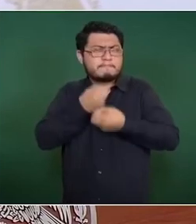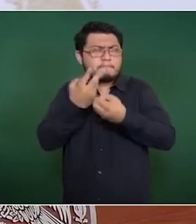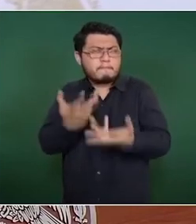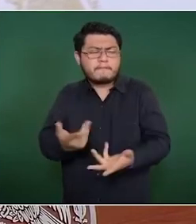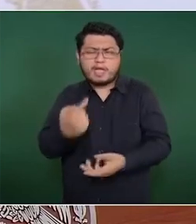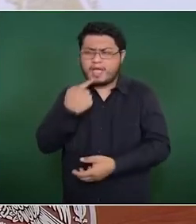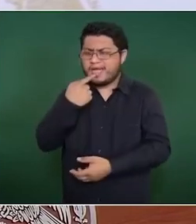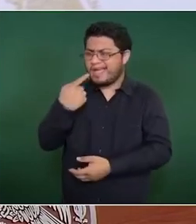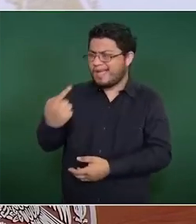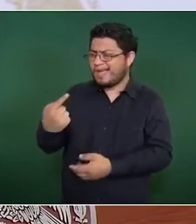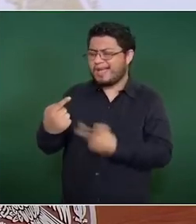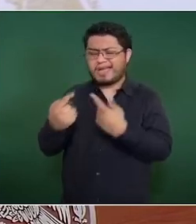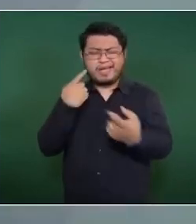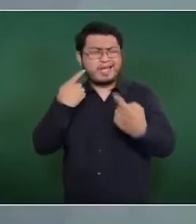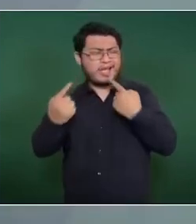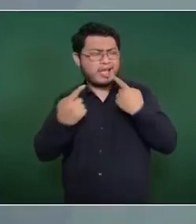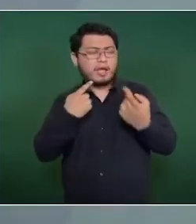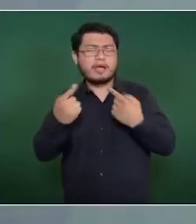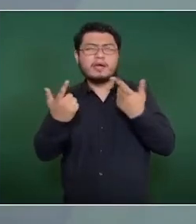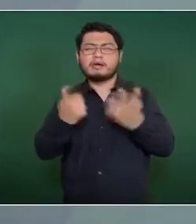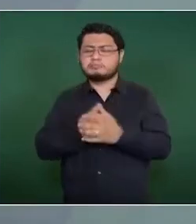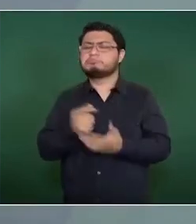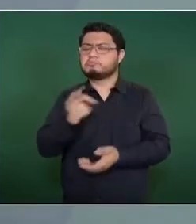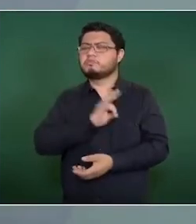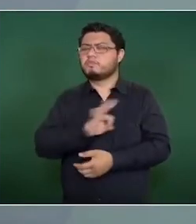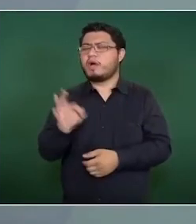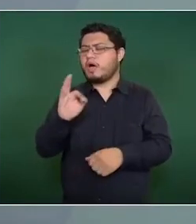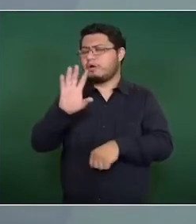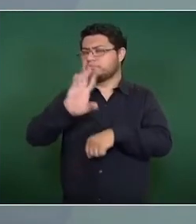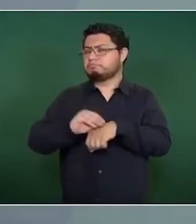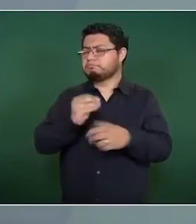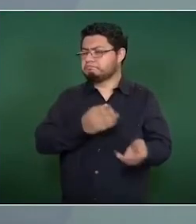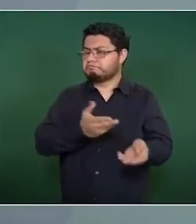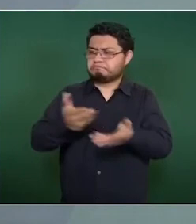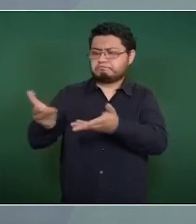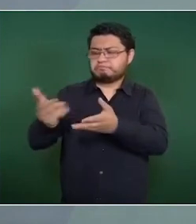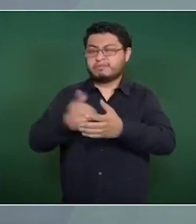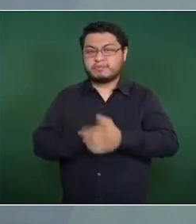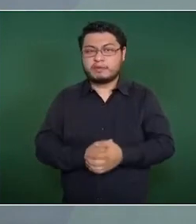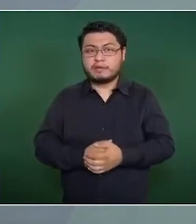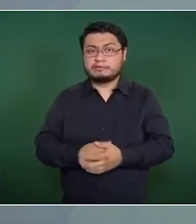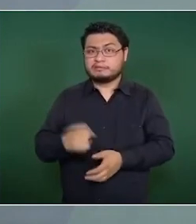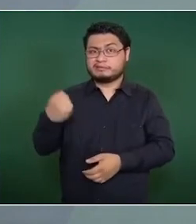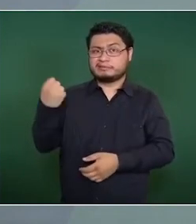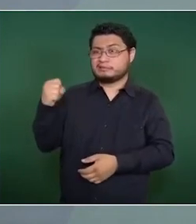protestas durante siglos.